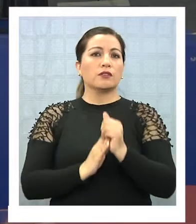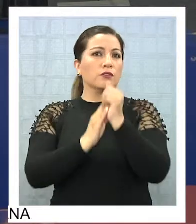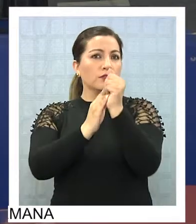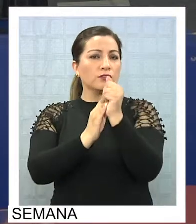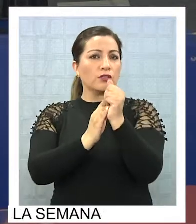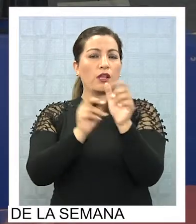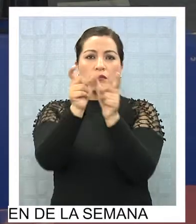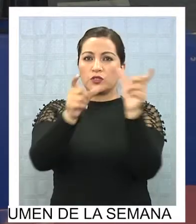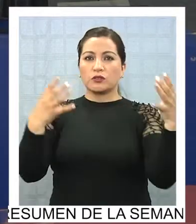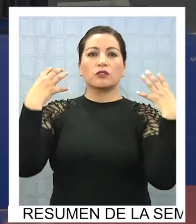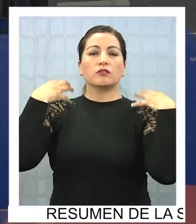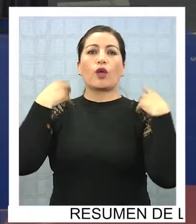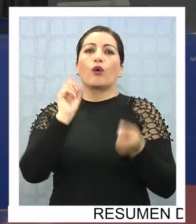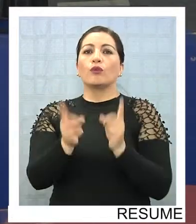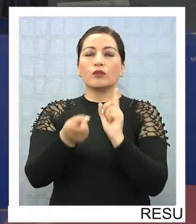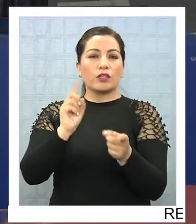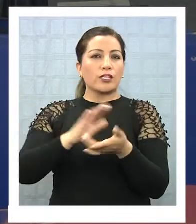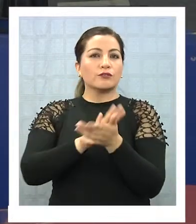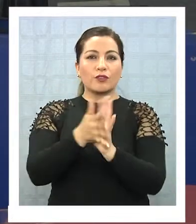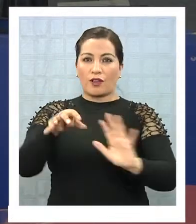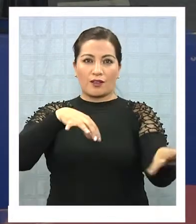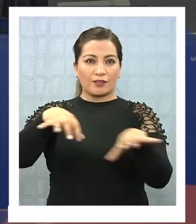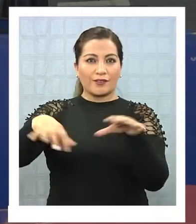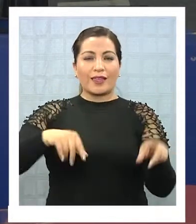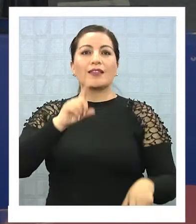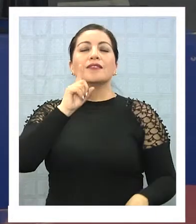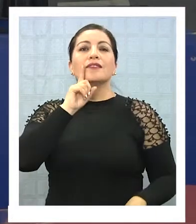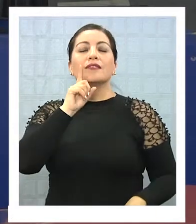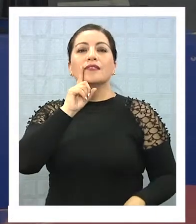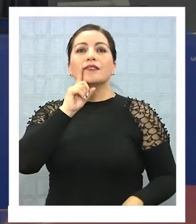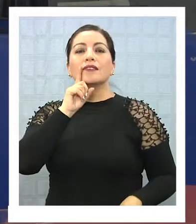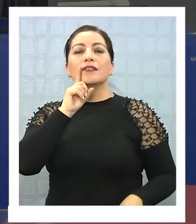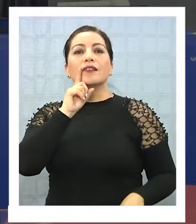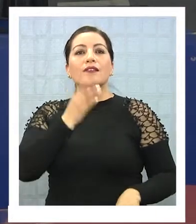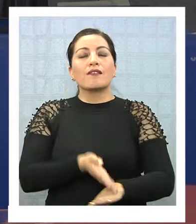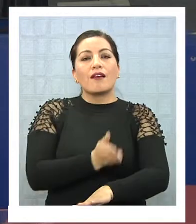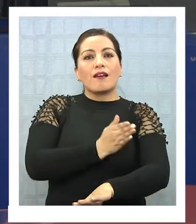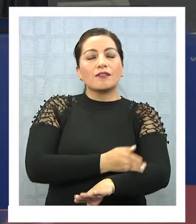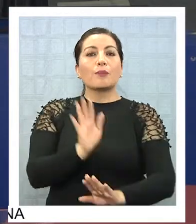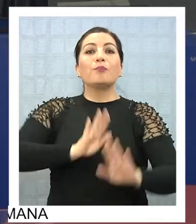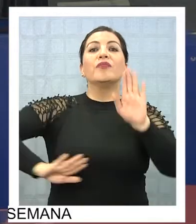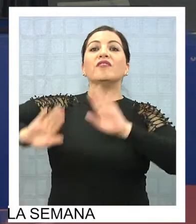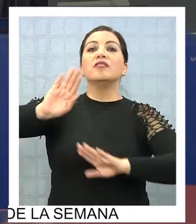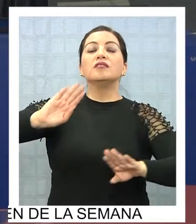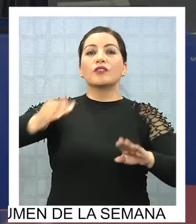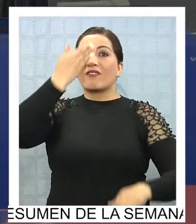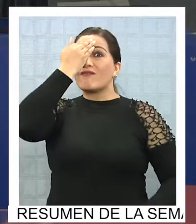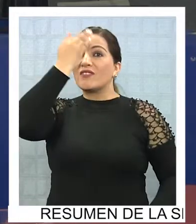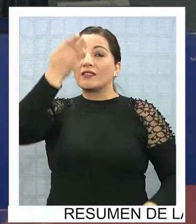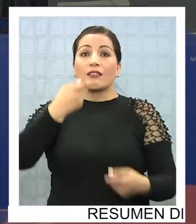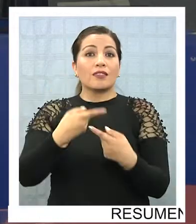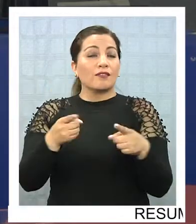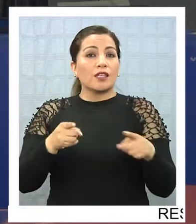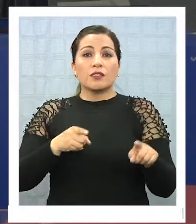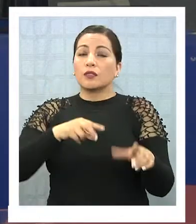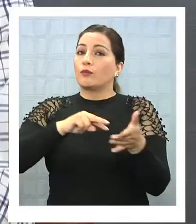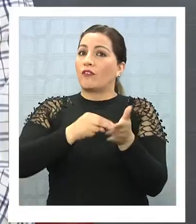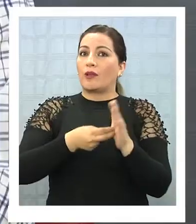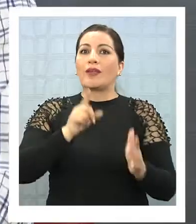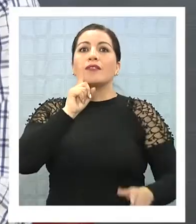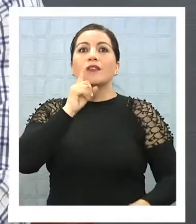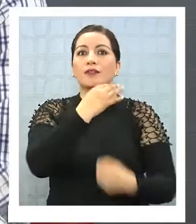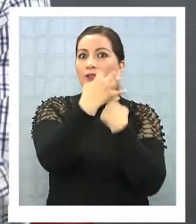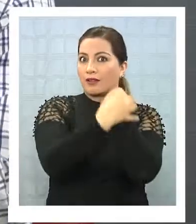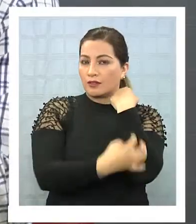son los encargados de coordinar todas las actividades que tienen relación con la prevención para enfrentar las distintas amenazas que tienen las